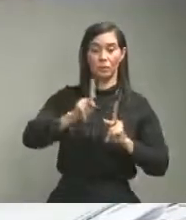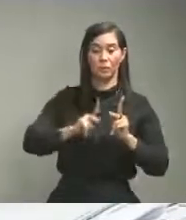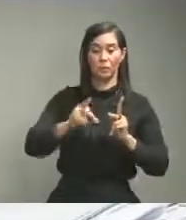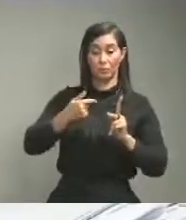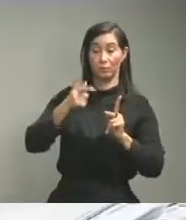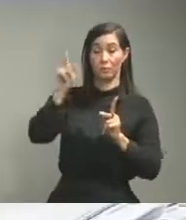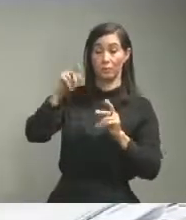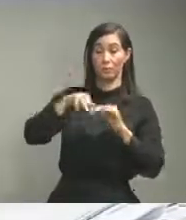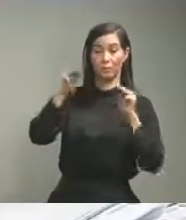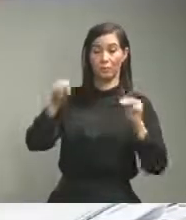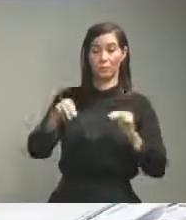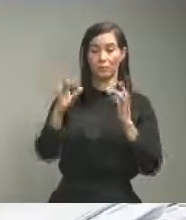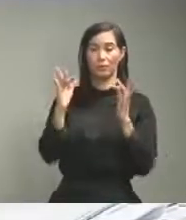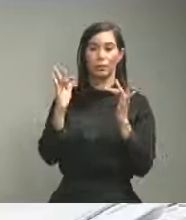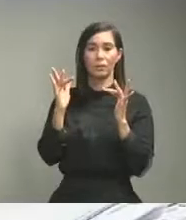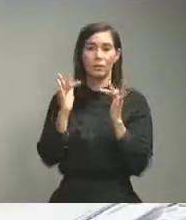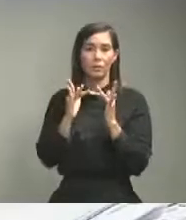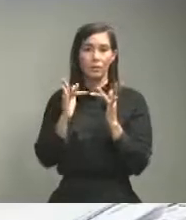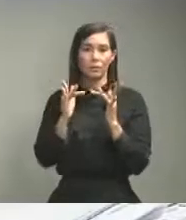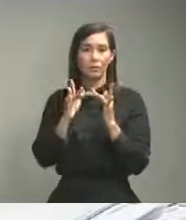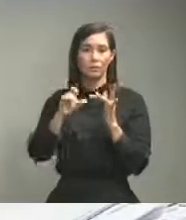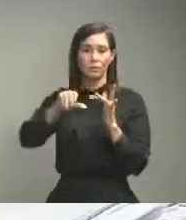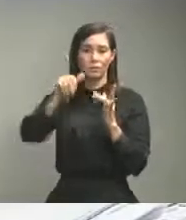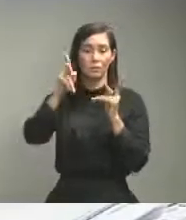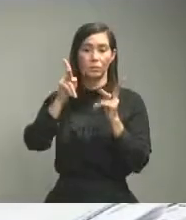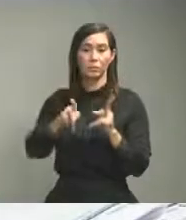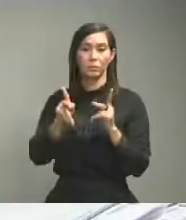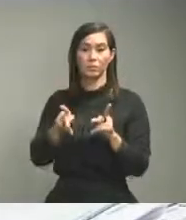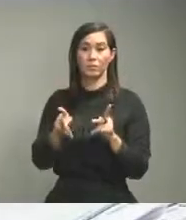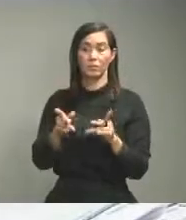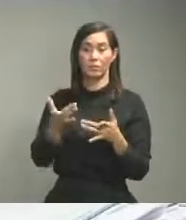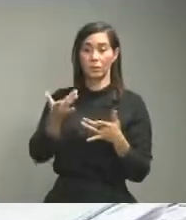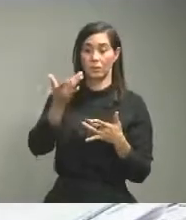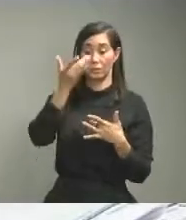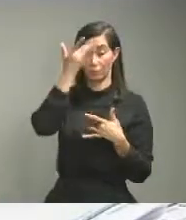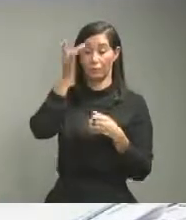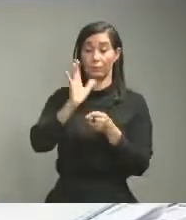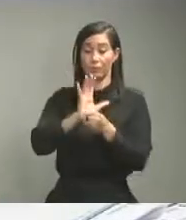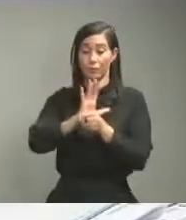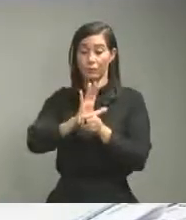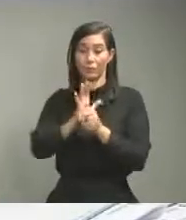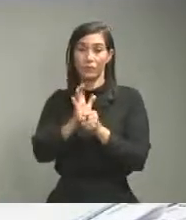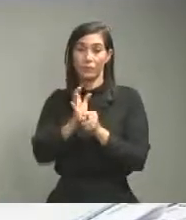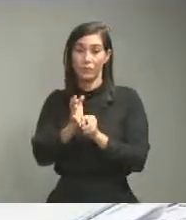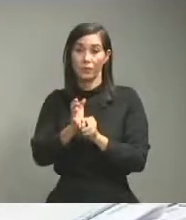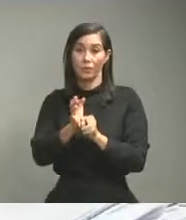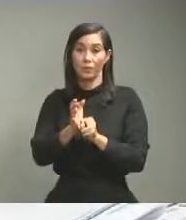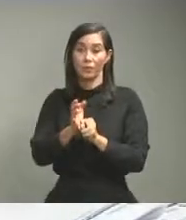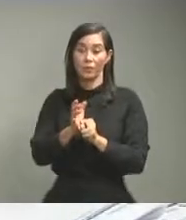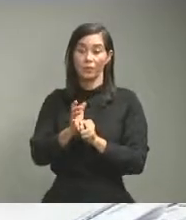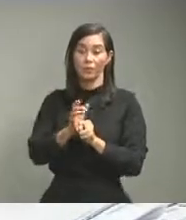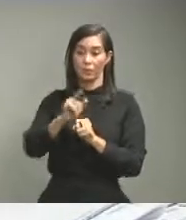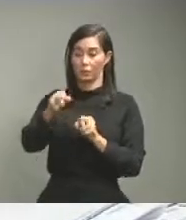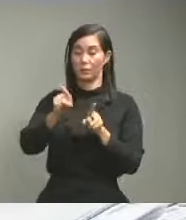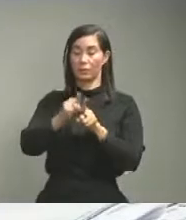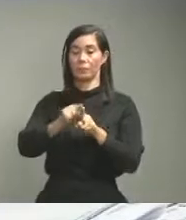incluso funcionarios de acá que van cayendo en esta batalla y en los hospitales y